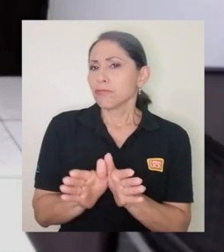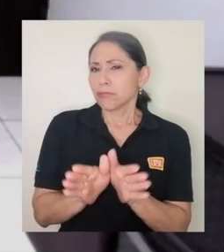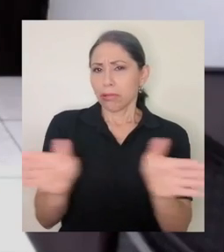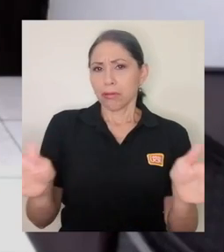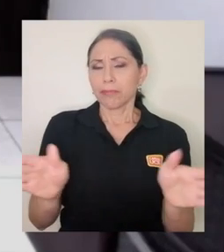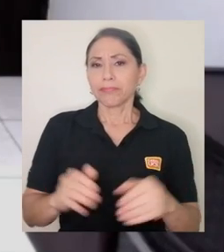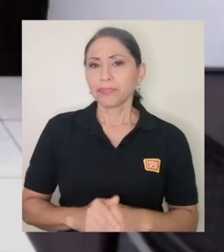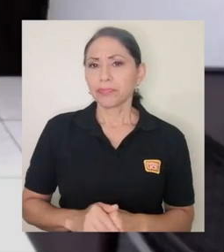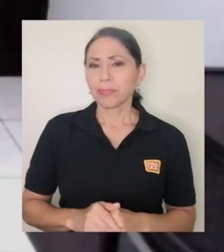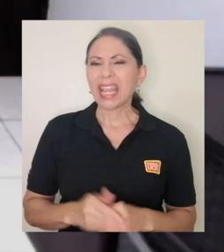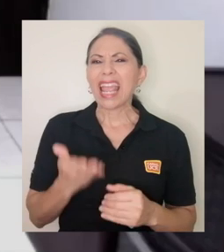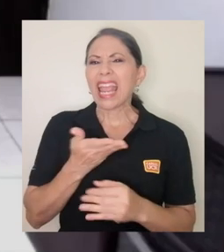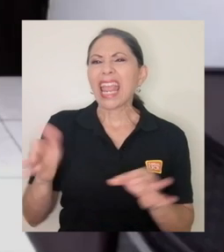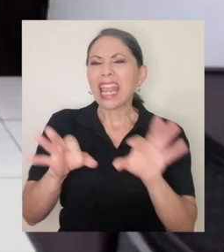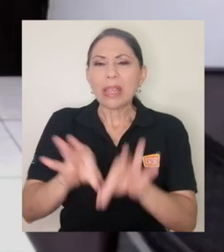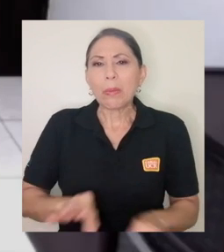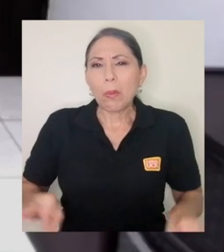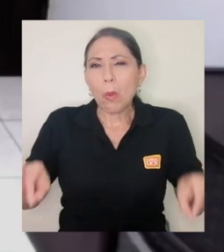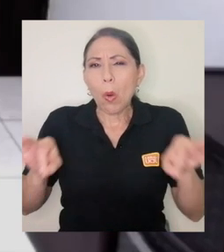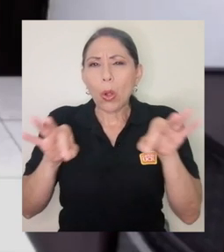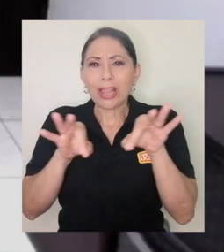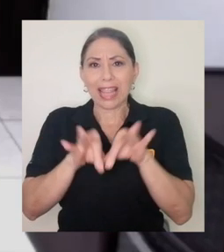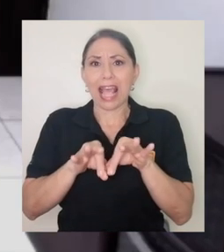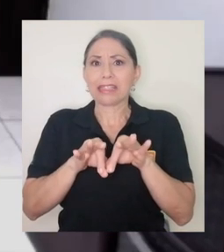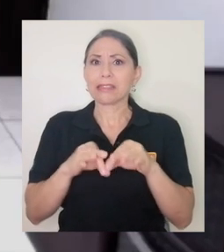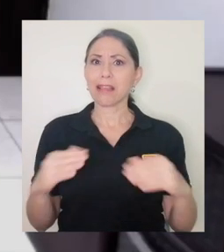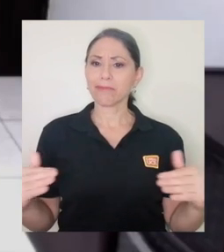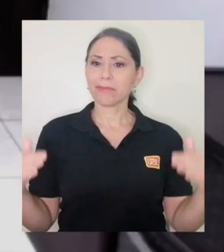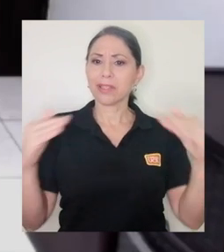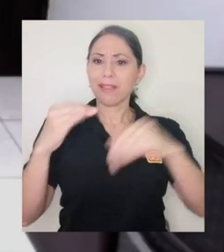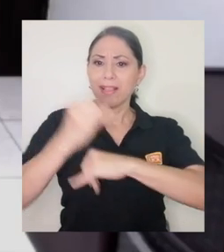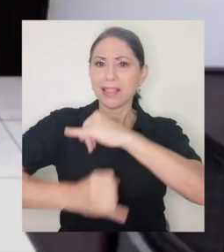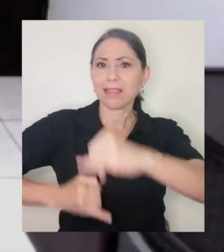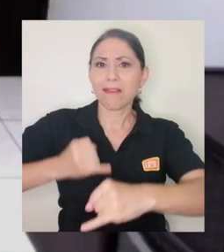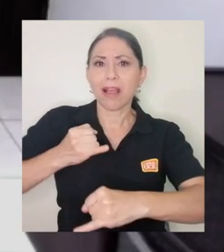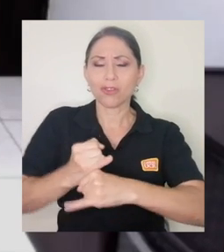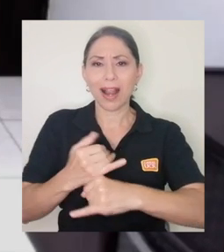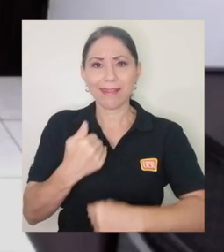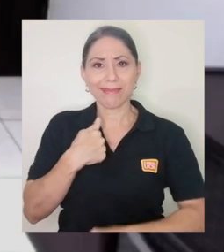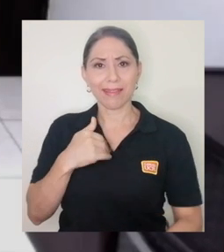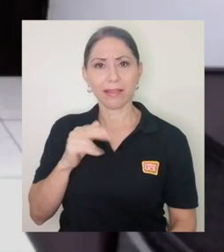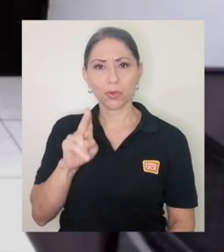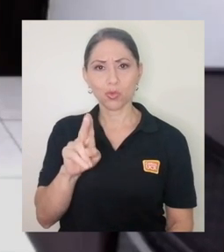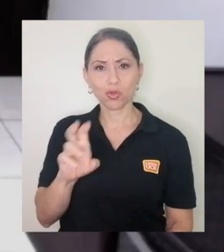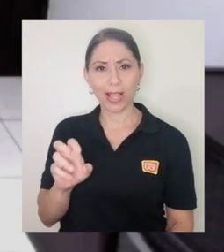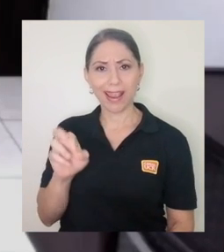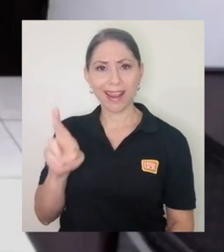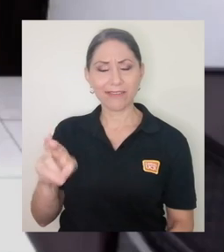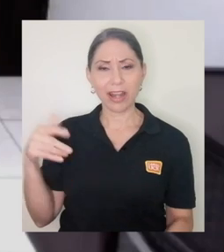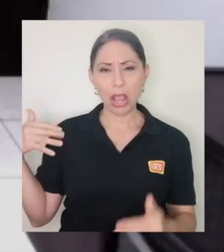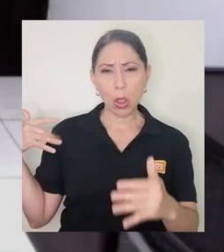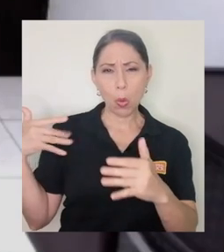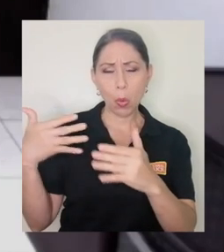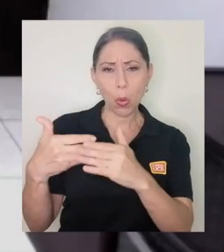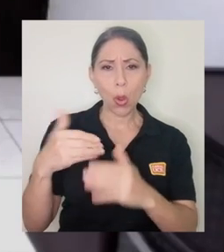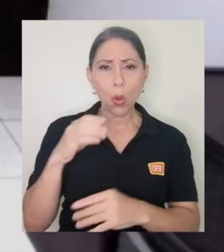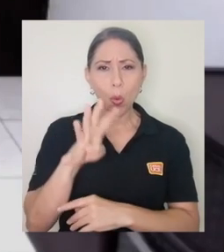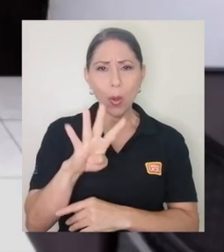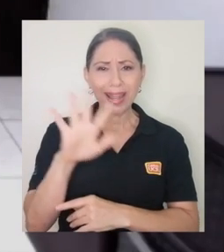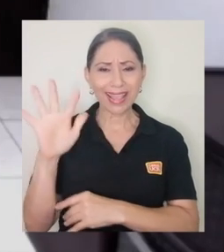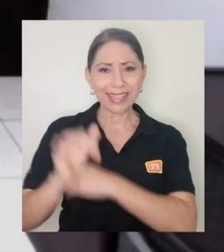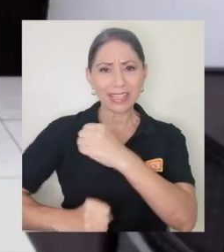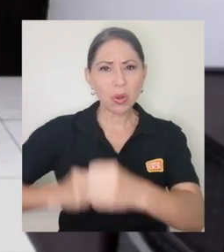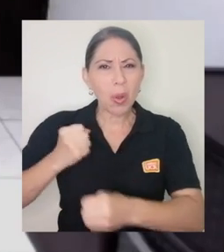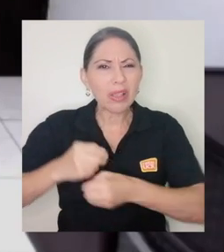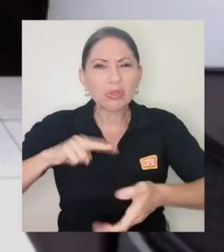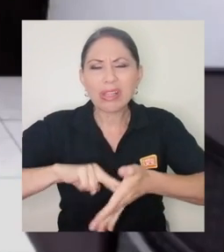generales, ¿qué importancia ha tenido la internacionalización para la UCR? Es decir, en estos 45 años, ¿qué ha